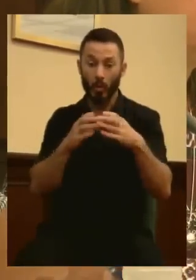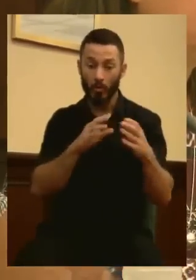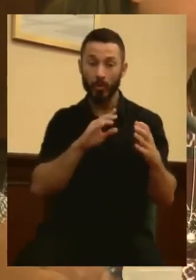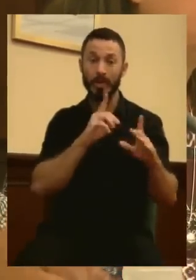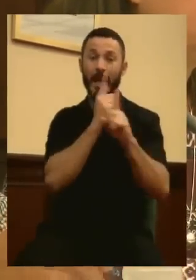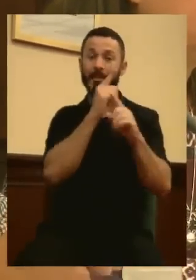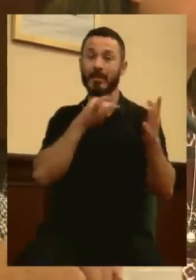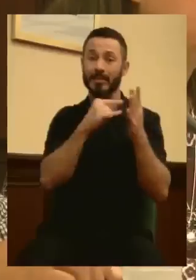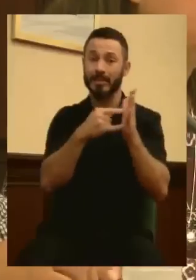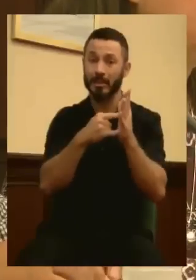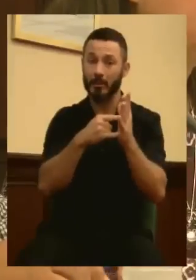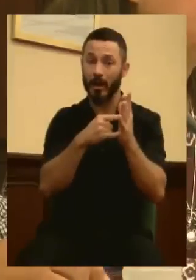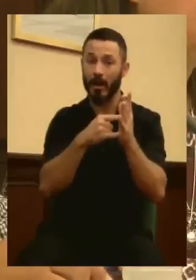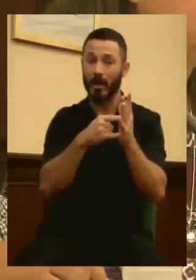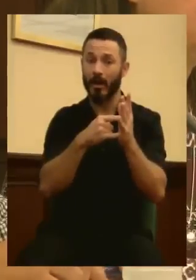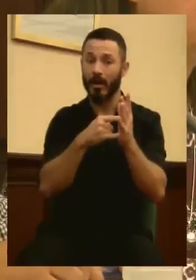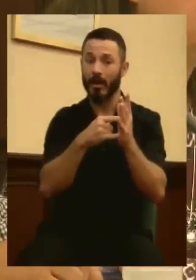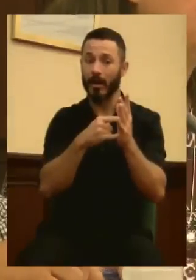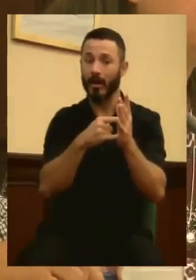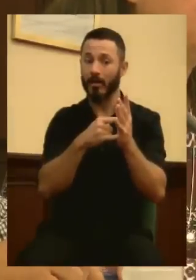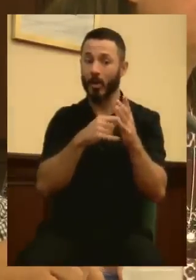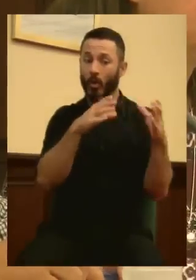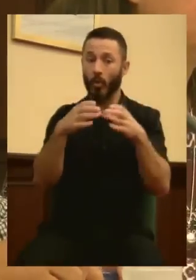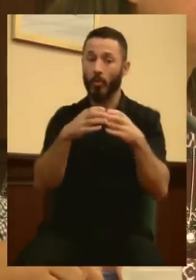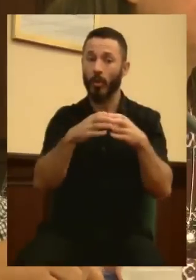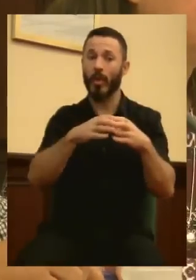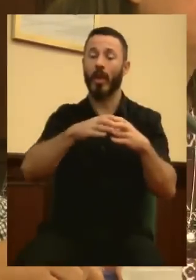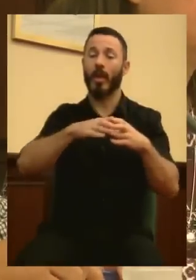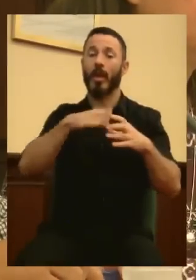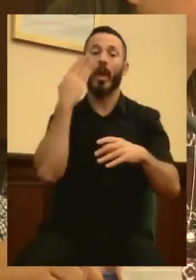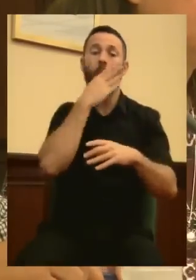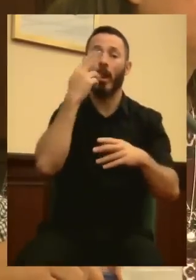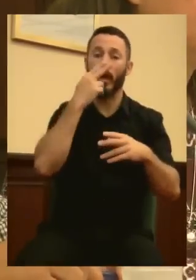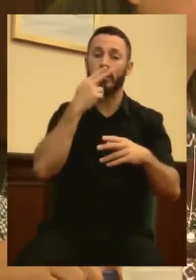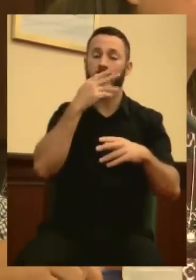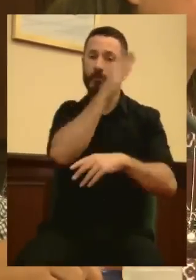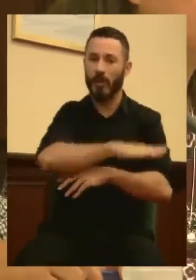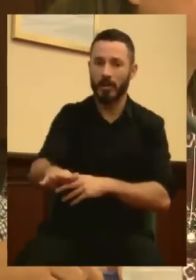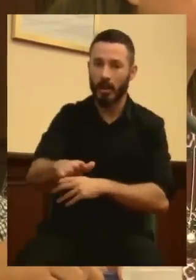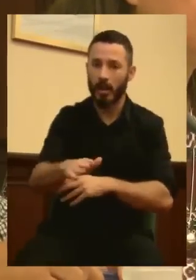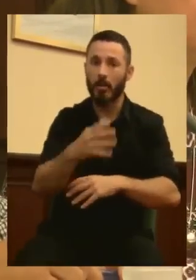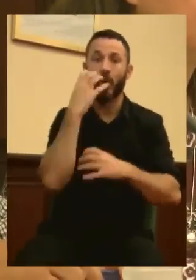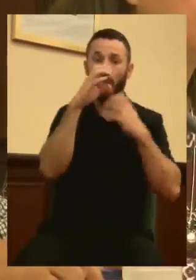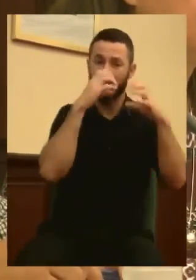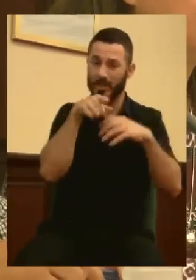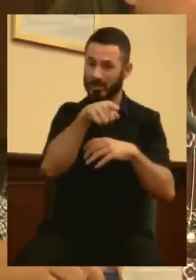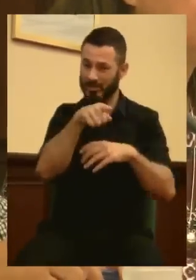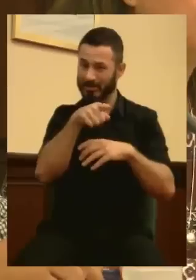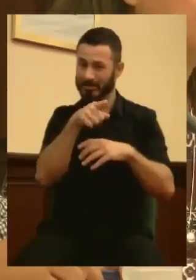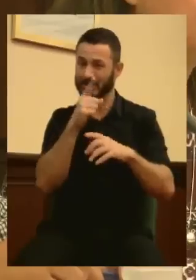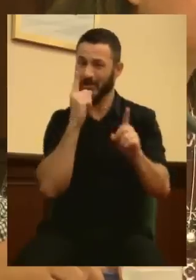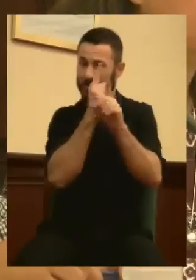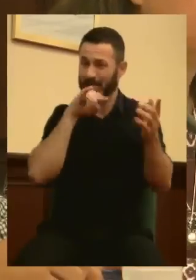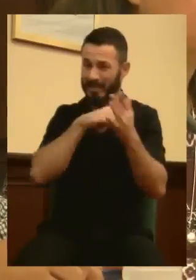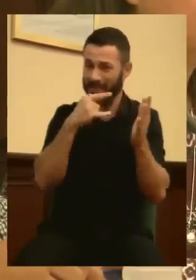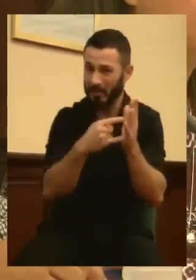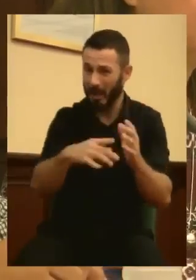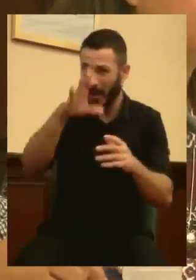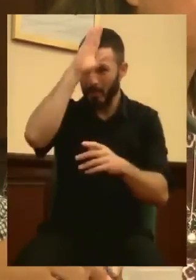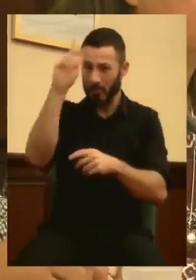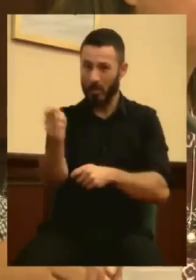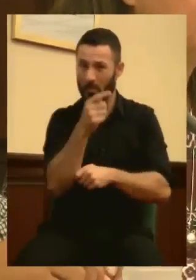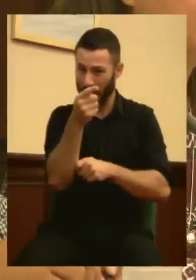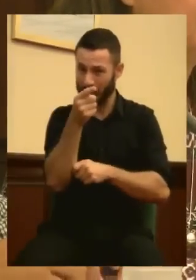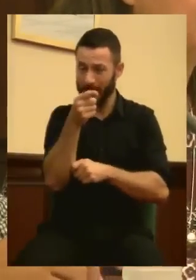trabajadoras de escuelas infantiles que protestaban por los despidos a los que se enfrentaron? ¿Lo eran los bomberos, la policía